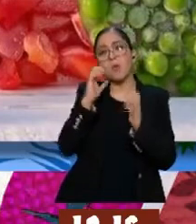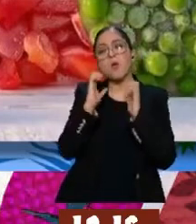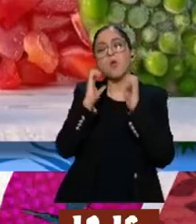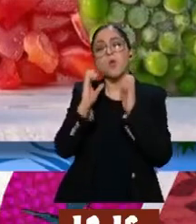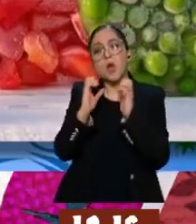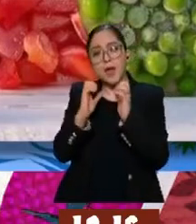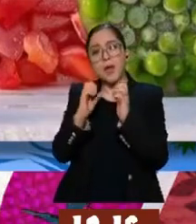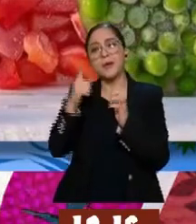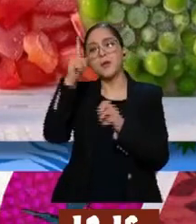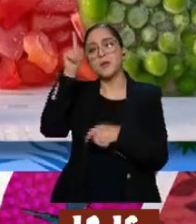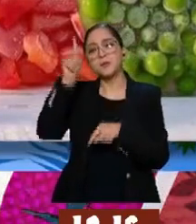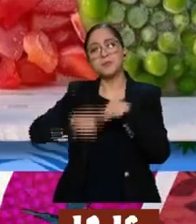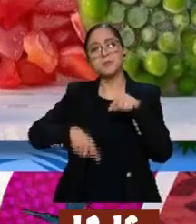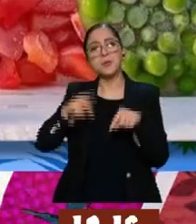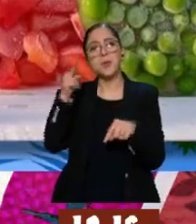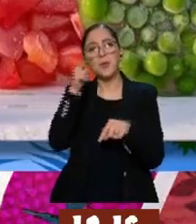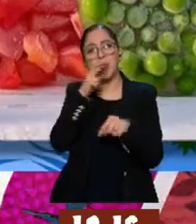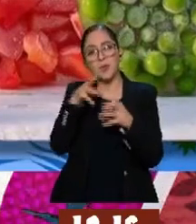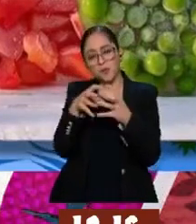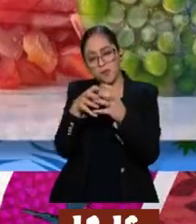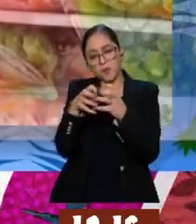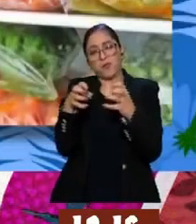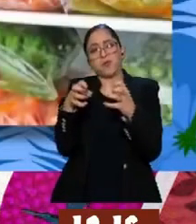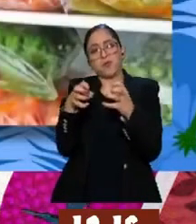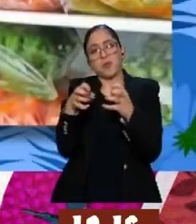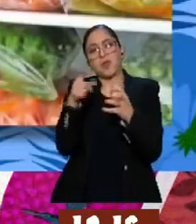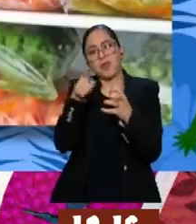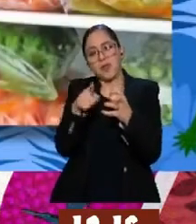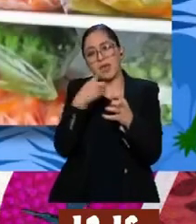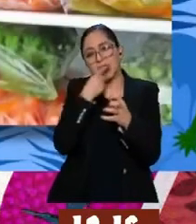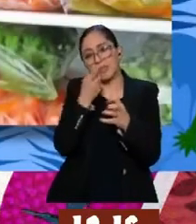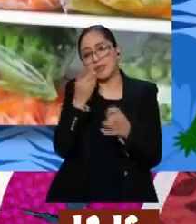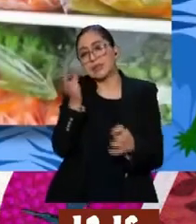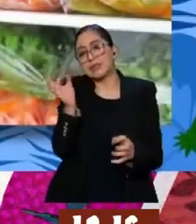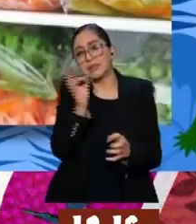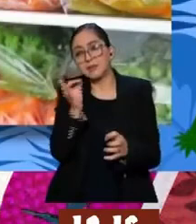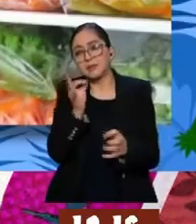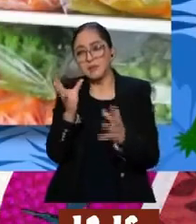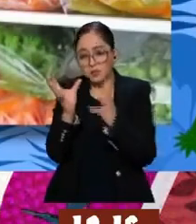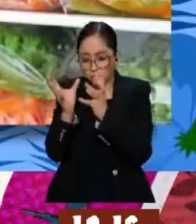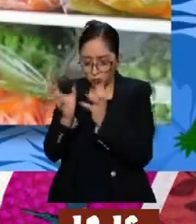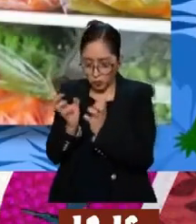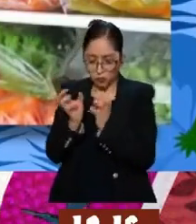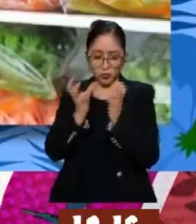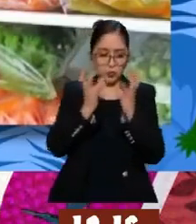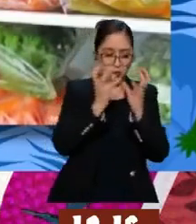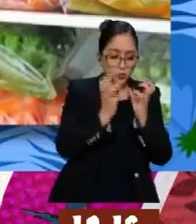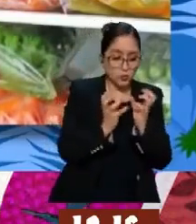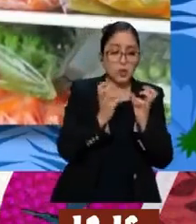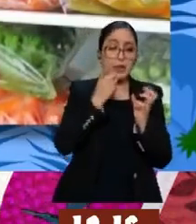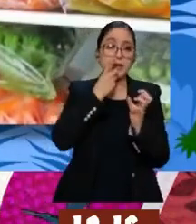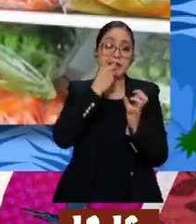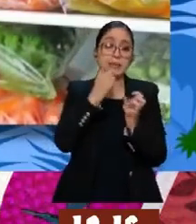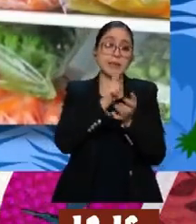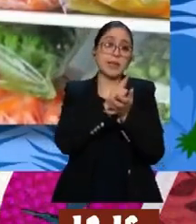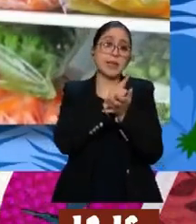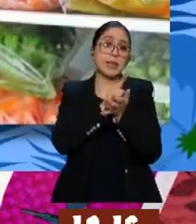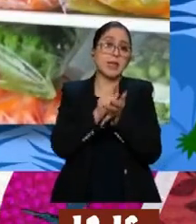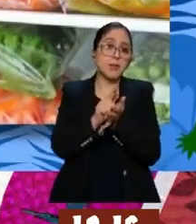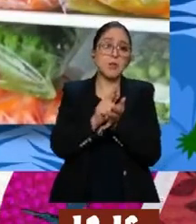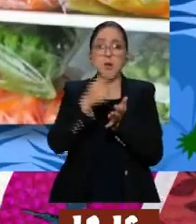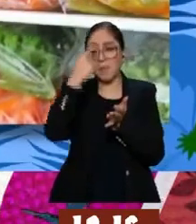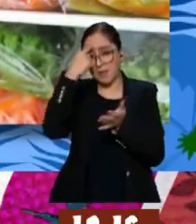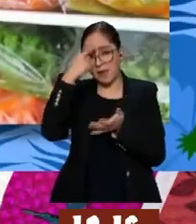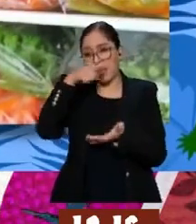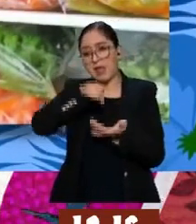como el vacío son pocos los microorganismos que crecen y supuestamente está empacado bajo condiciones higiénicas, no tiene por qué haber